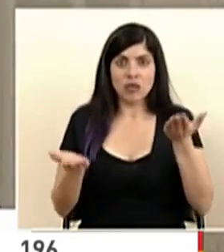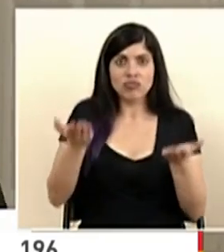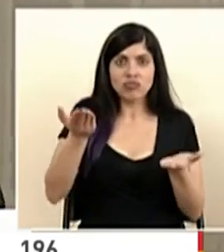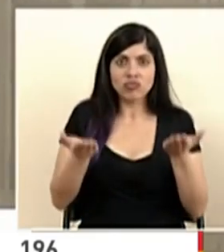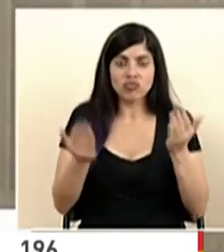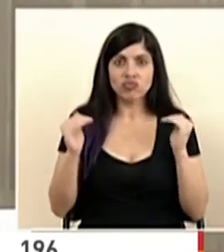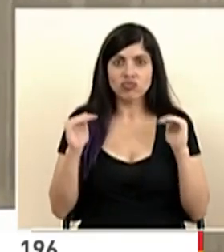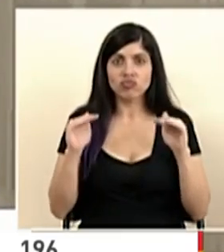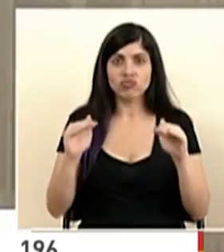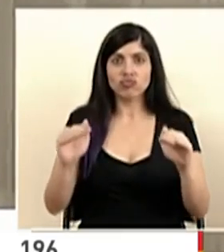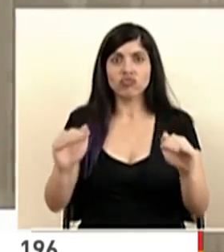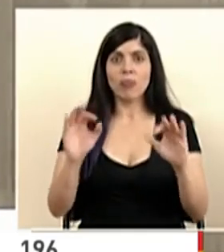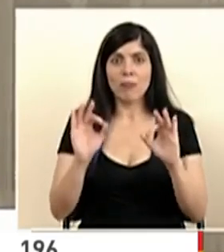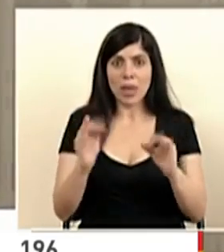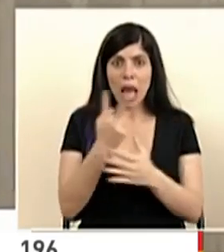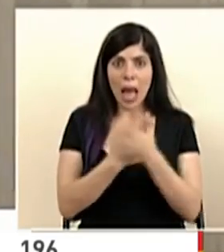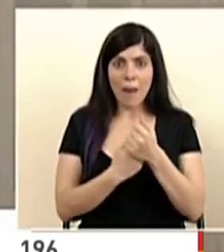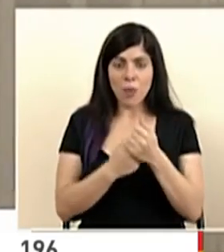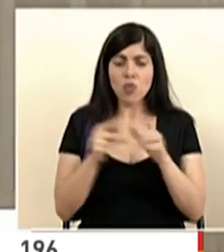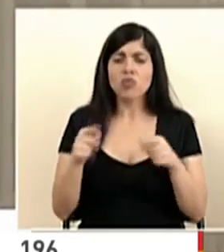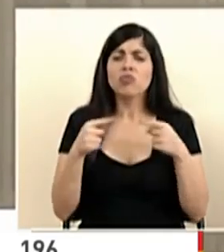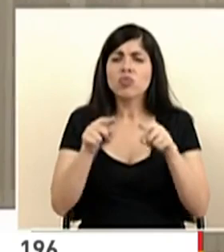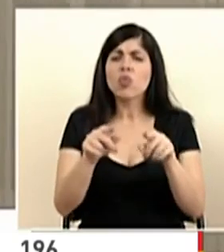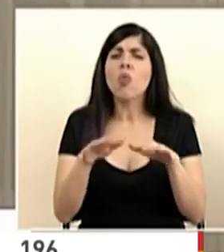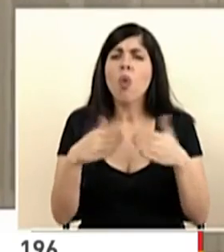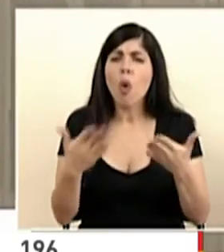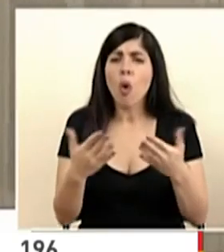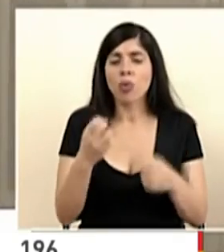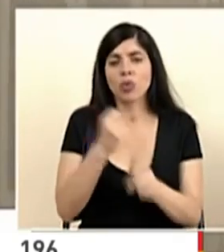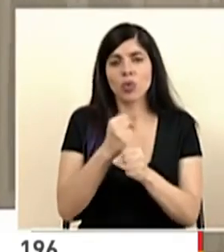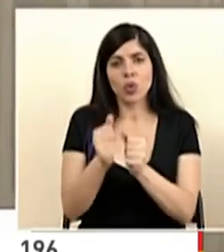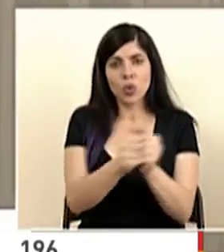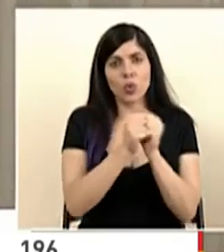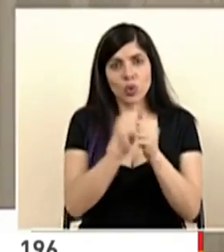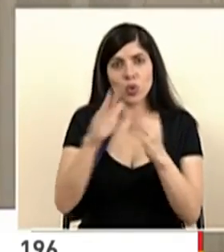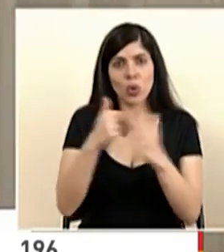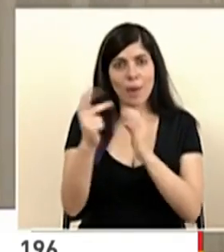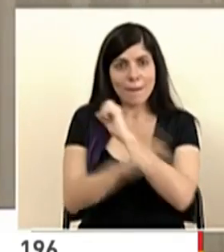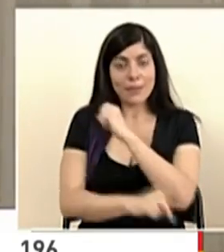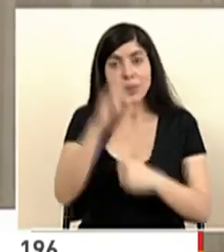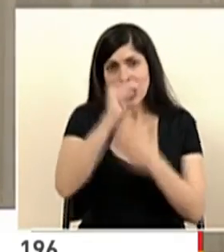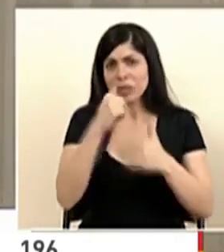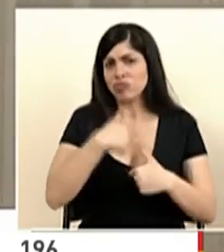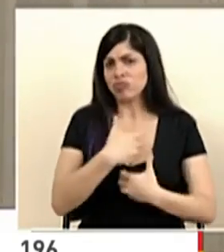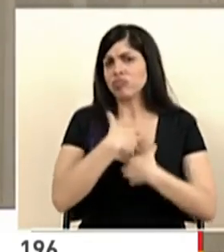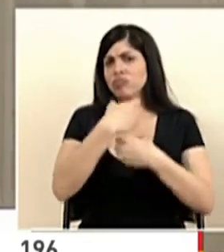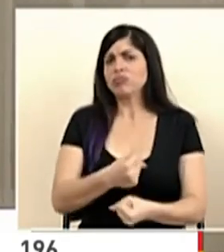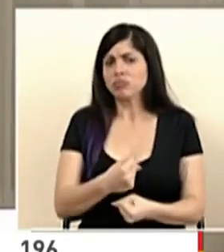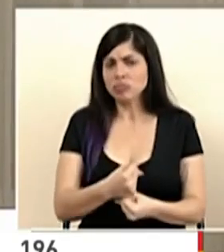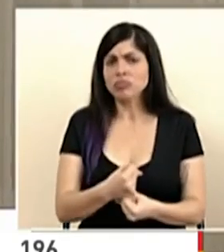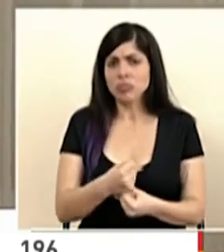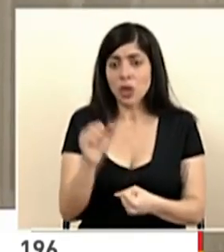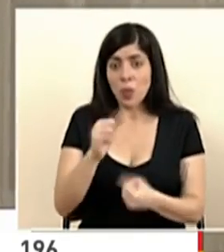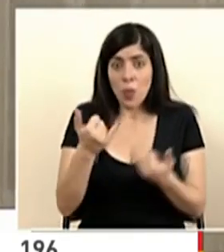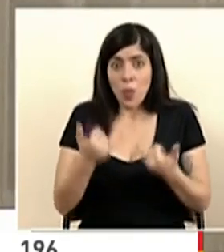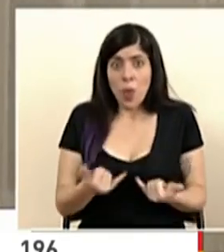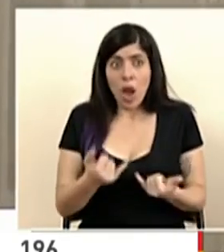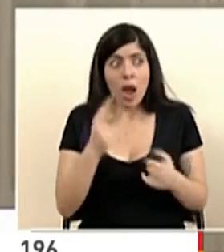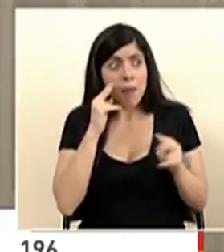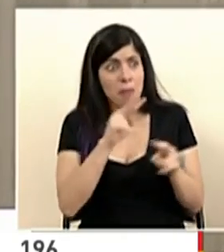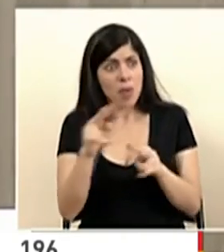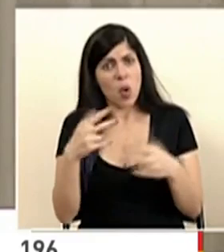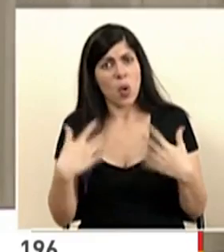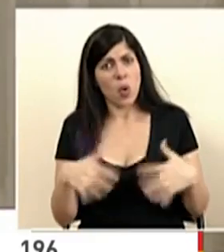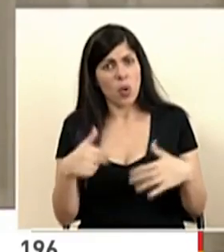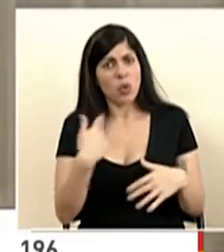y eso solo se logra si lo trabajamos juntas y juntos como país y yo confío plenamente. Así como hoy se demuestra que somos